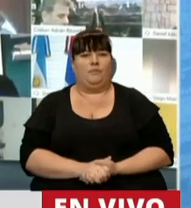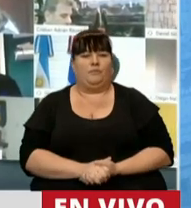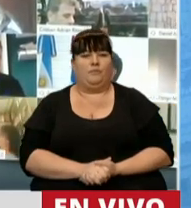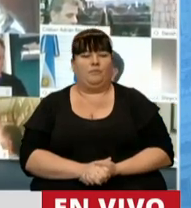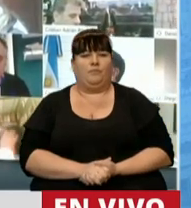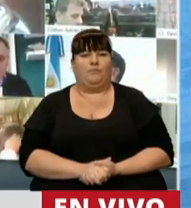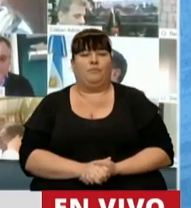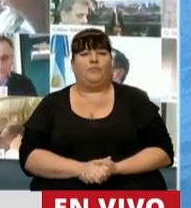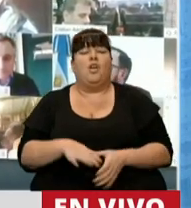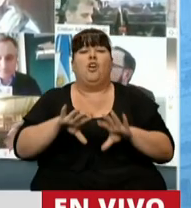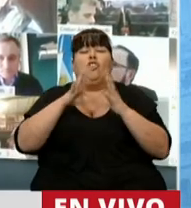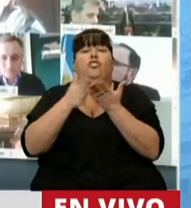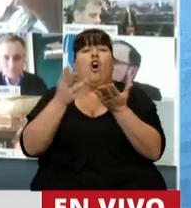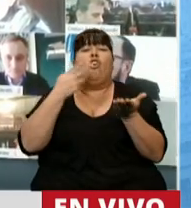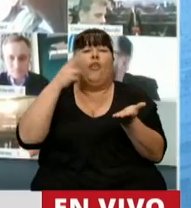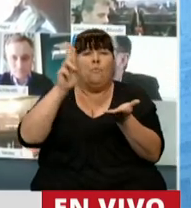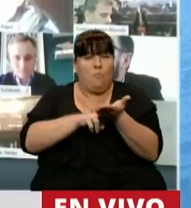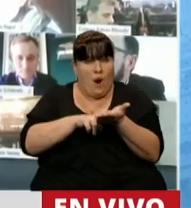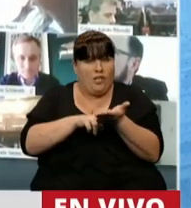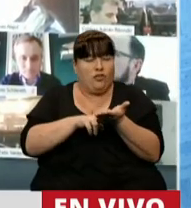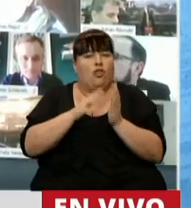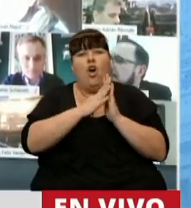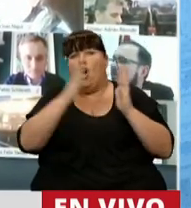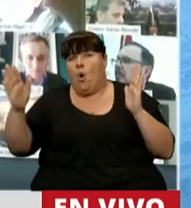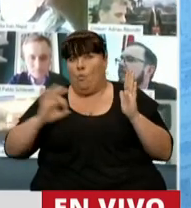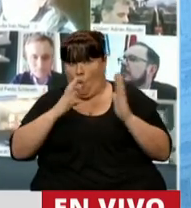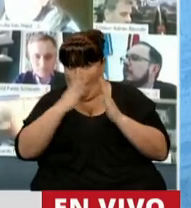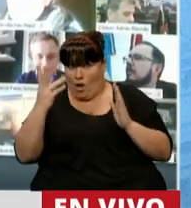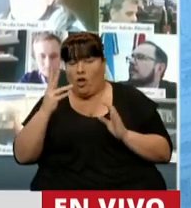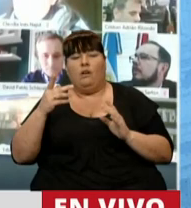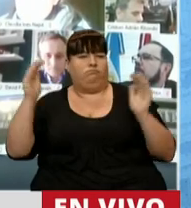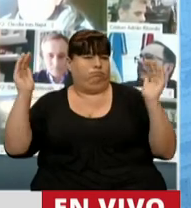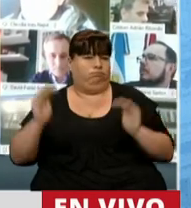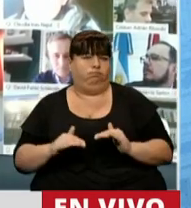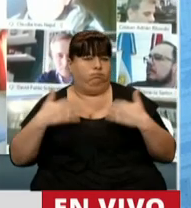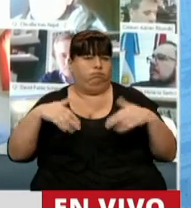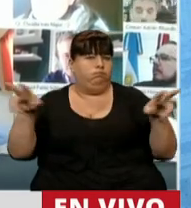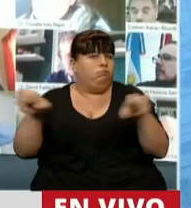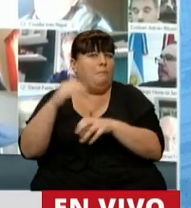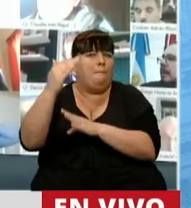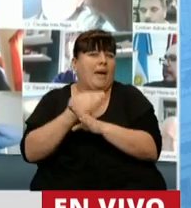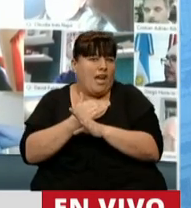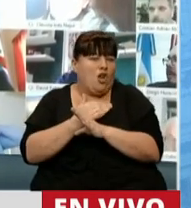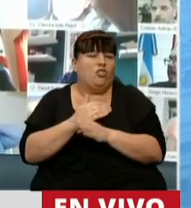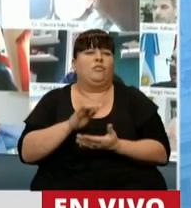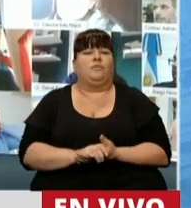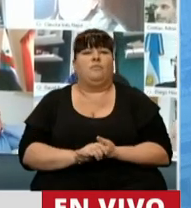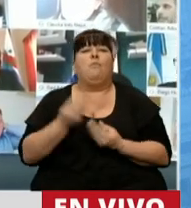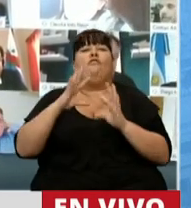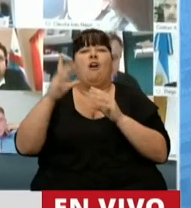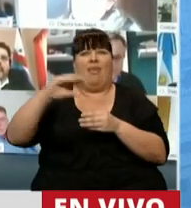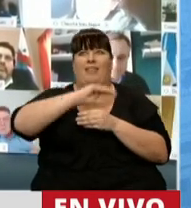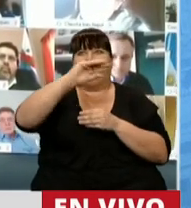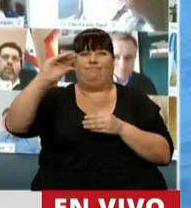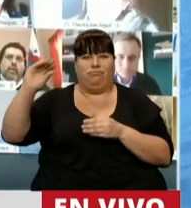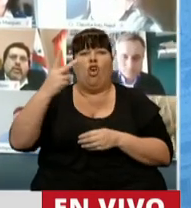La estructura tributaria sufrió a lo largo de estos años un deterioro significativo en términos de su sesgo distributivo.